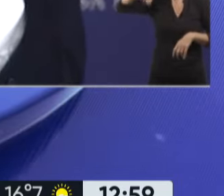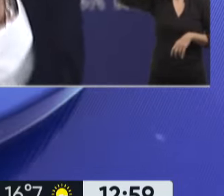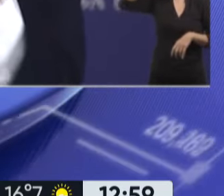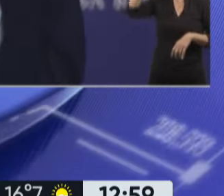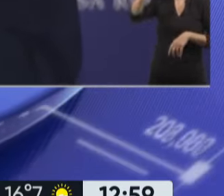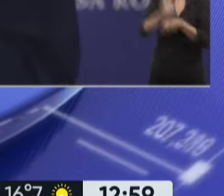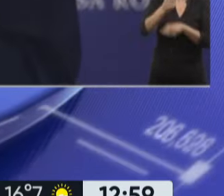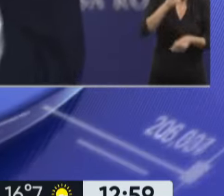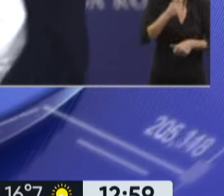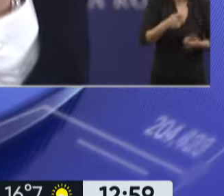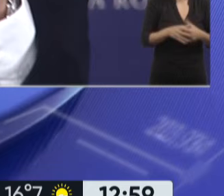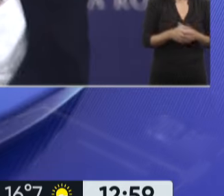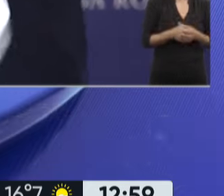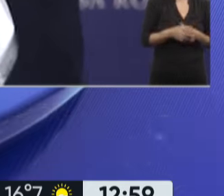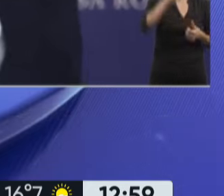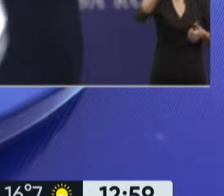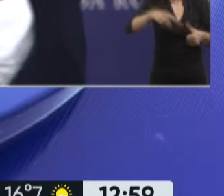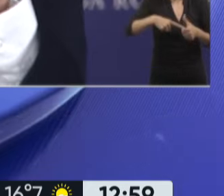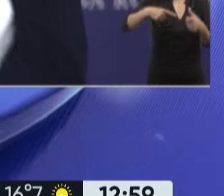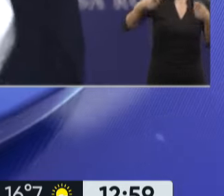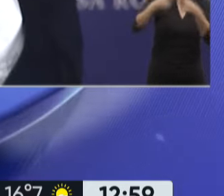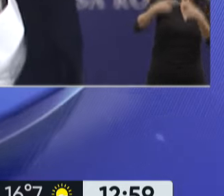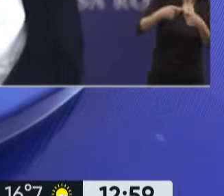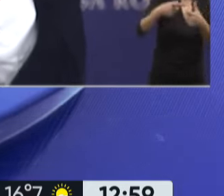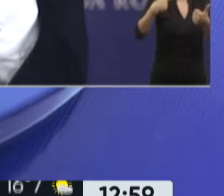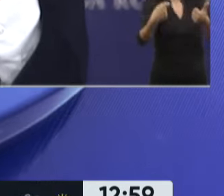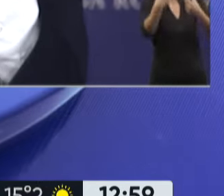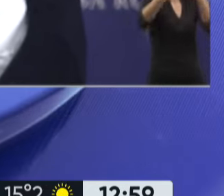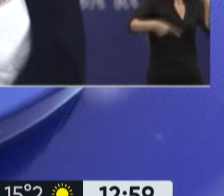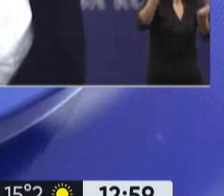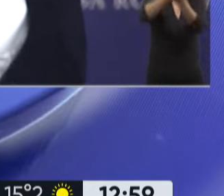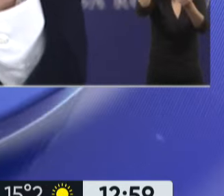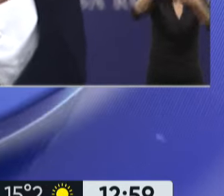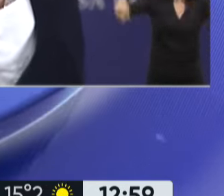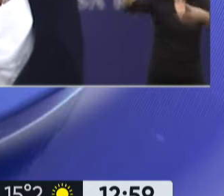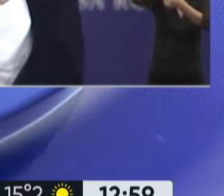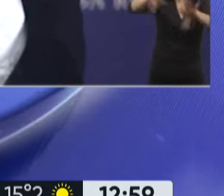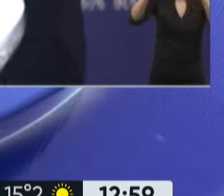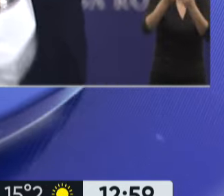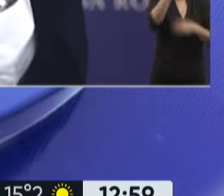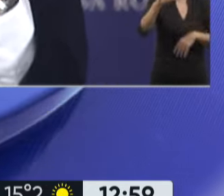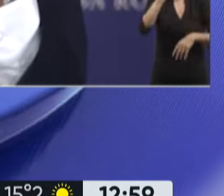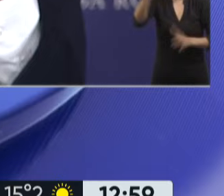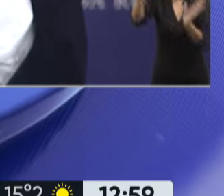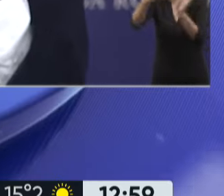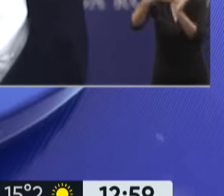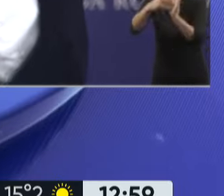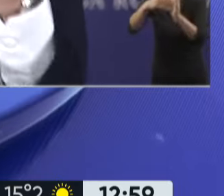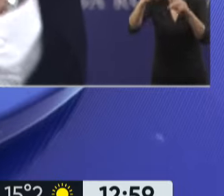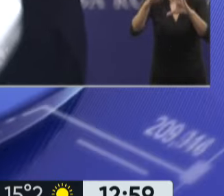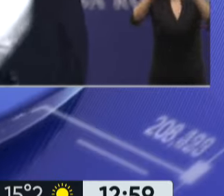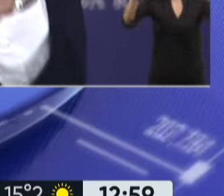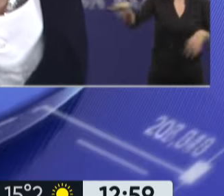dueños son Adidas, una empresa de seguros, Allianz, 450 millones de presupuesto anual. Segundo, Real